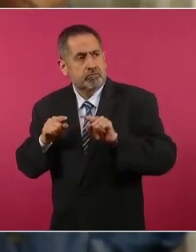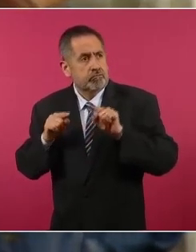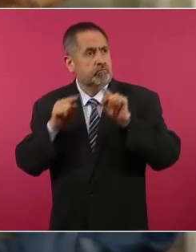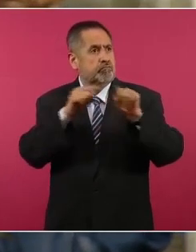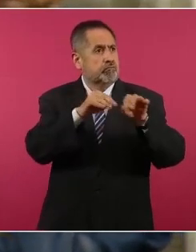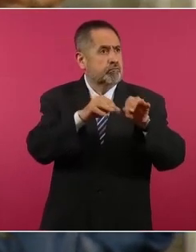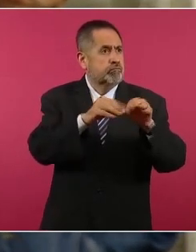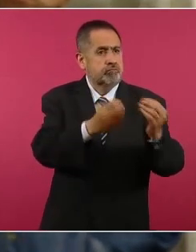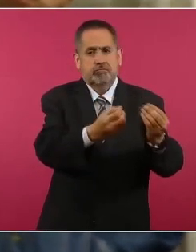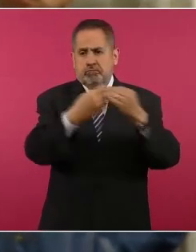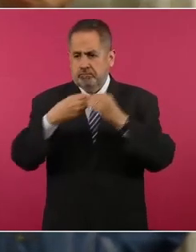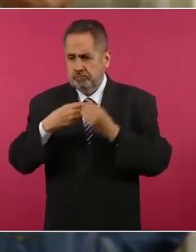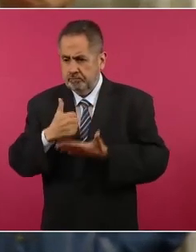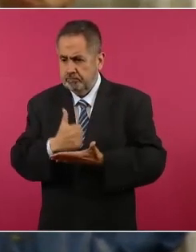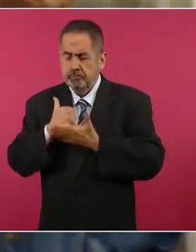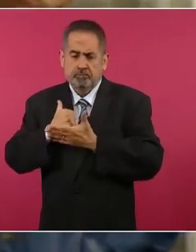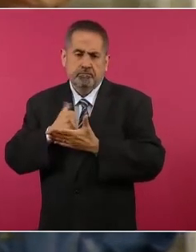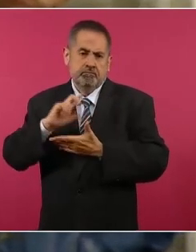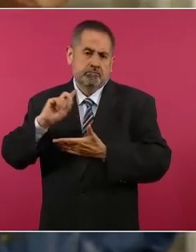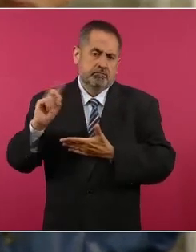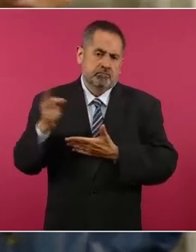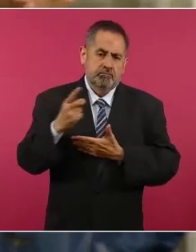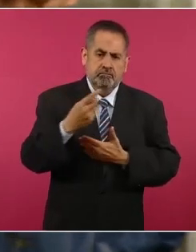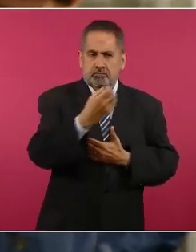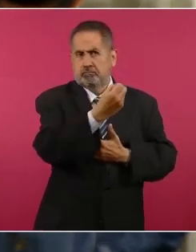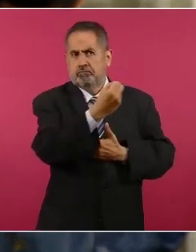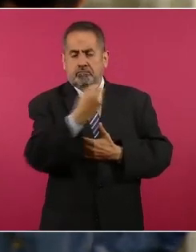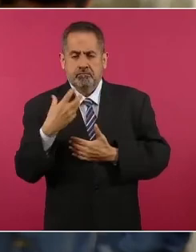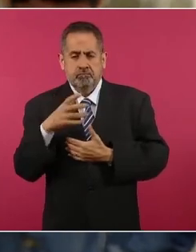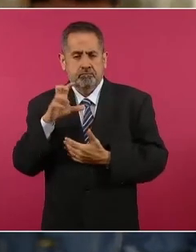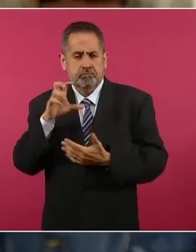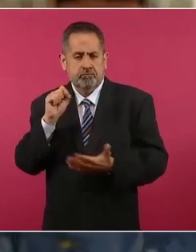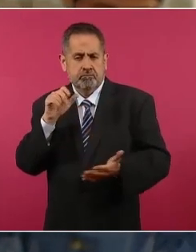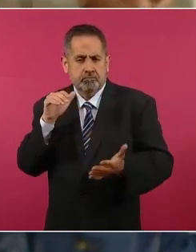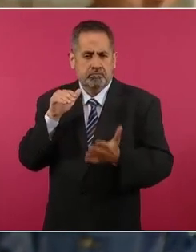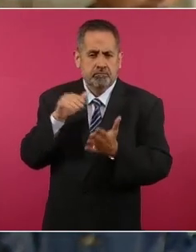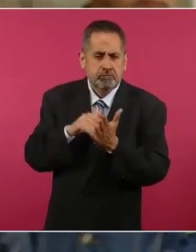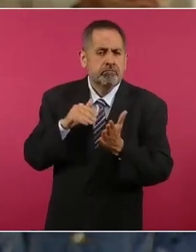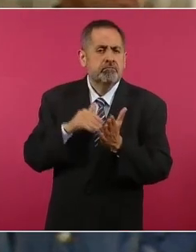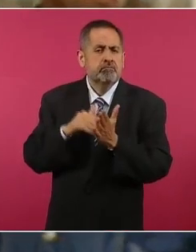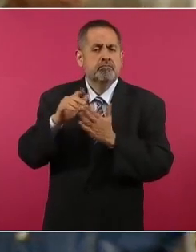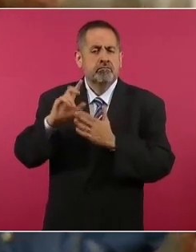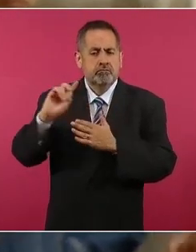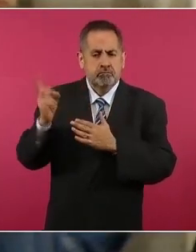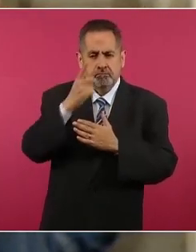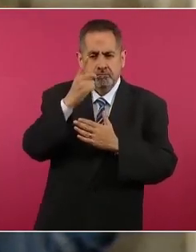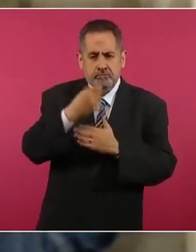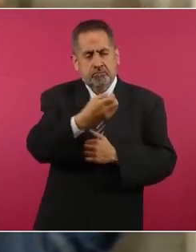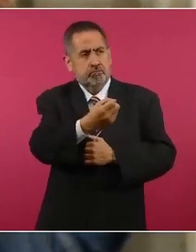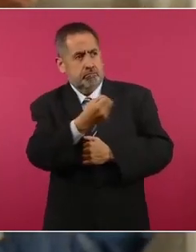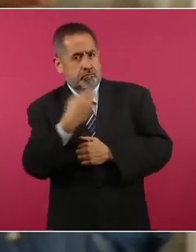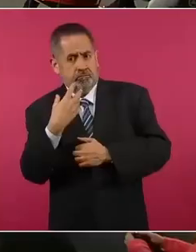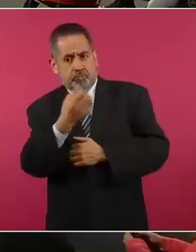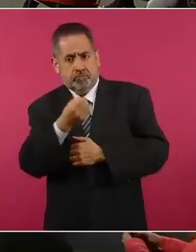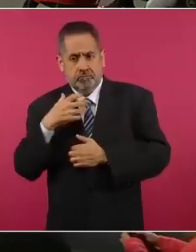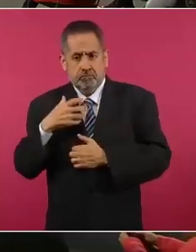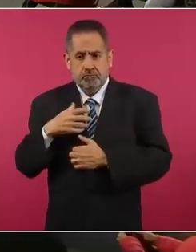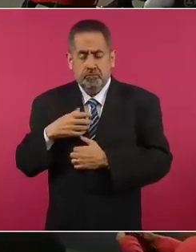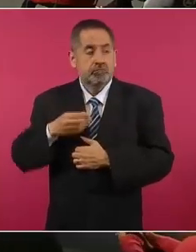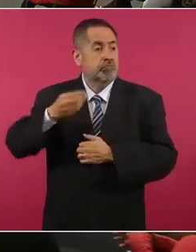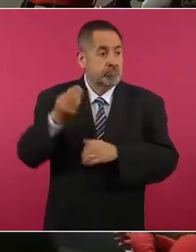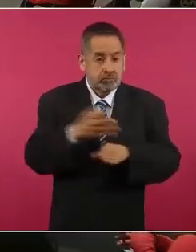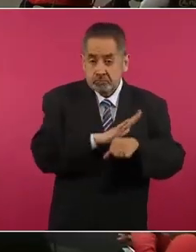de desarrollo, nuestro apoyo, el envío de más de 60 mil millones de dólares en remesas pese a la